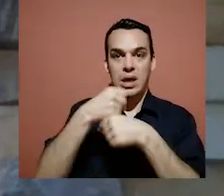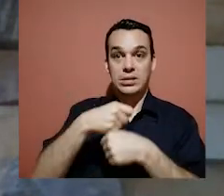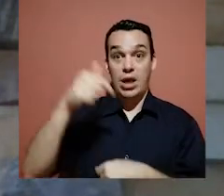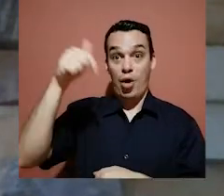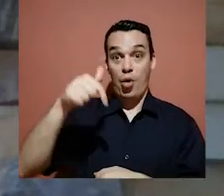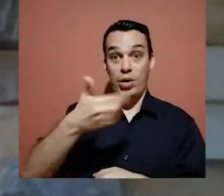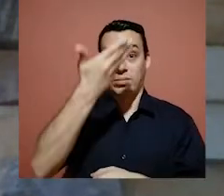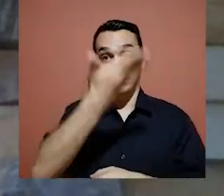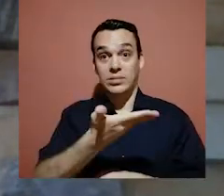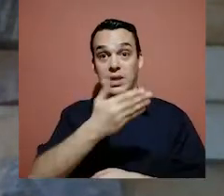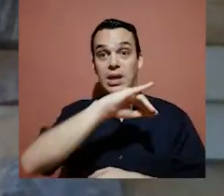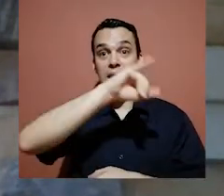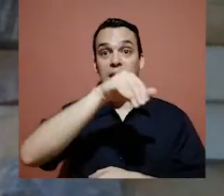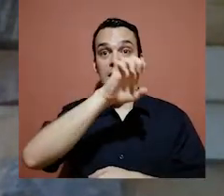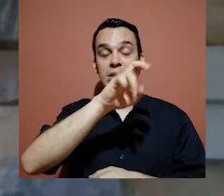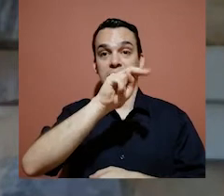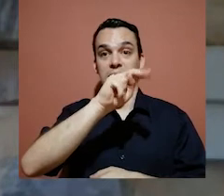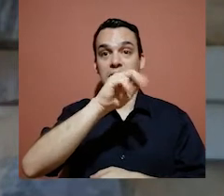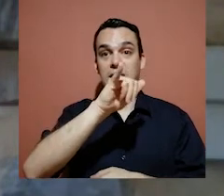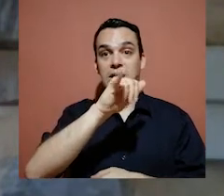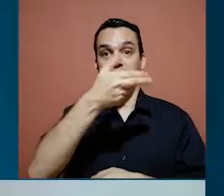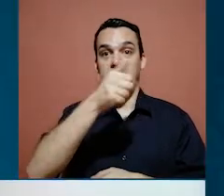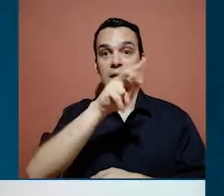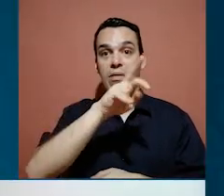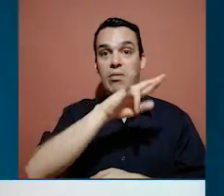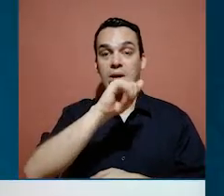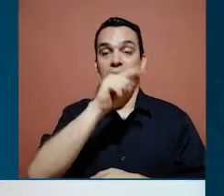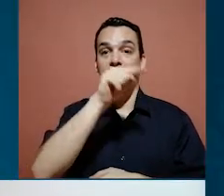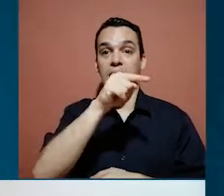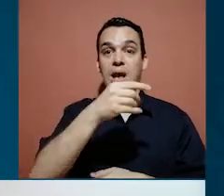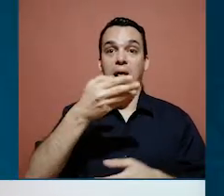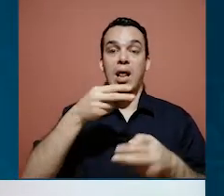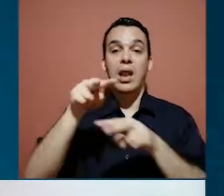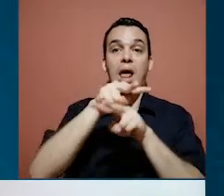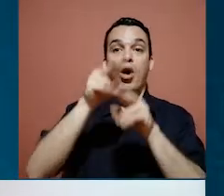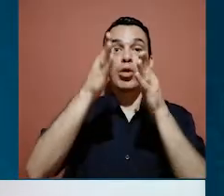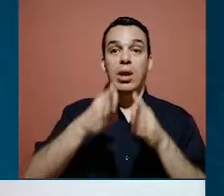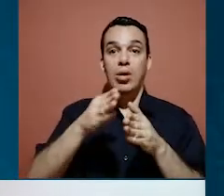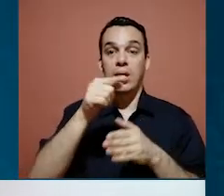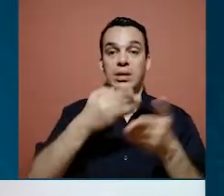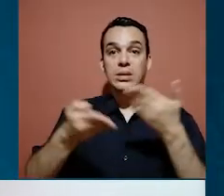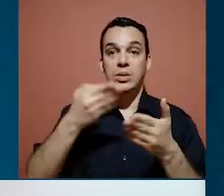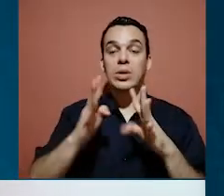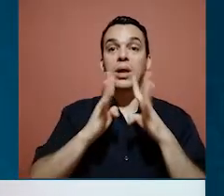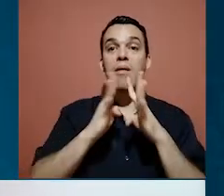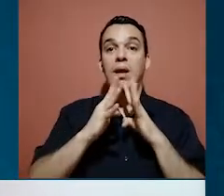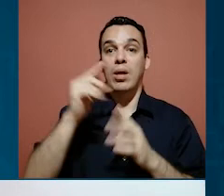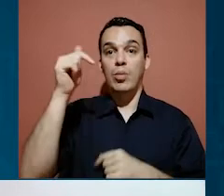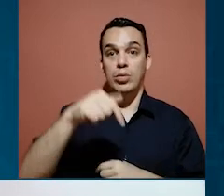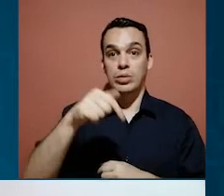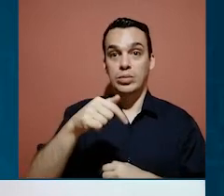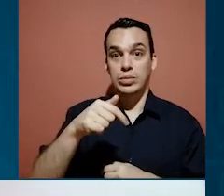hace. Hoy tenemos con nosotros a Jenny Chavarría, ella es la Contralora de Servicios de la Municipalidad de Heredia con quien